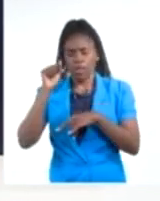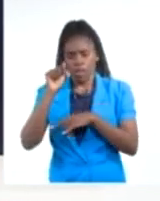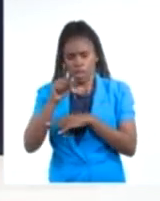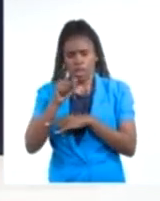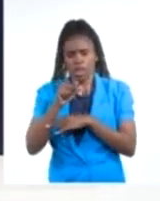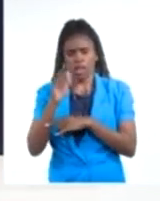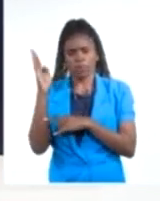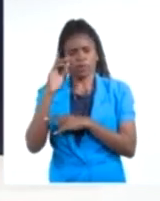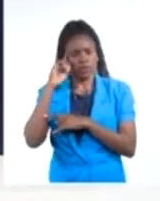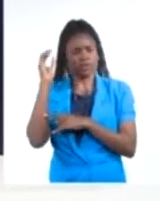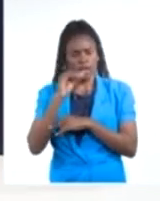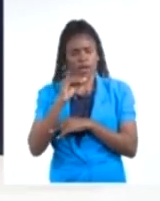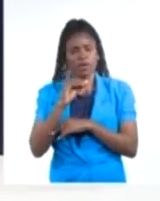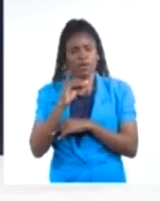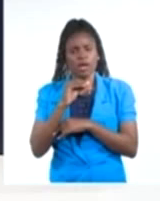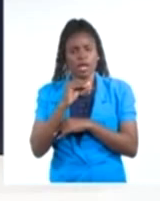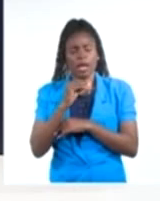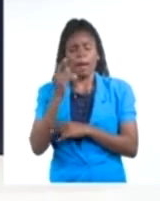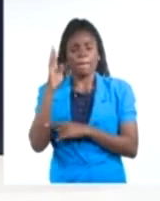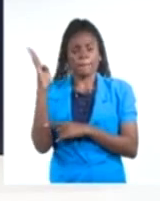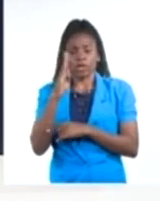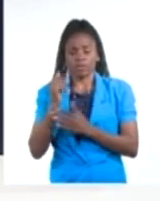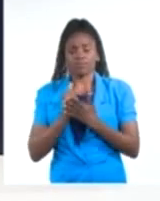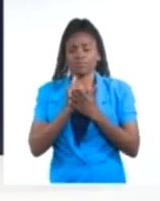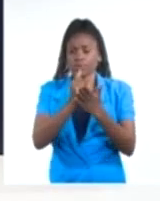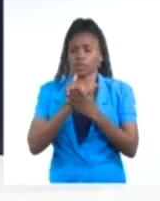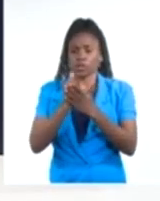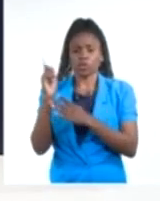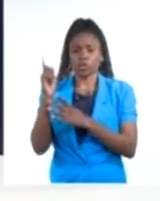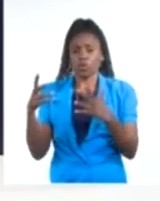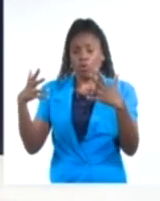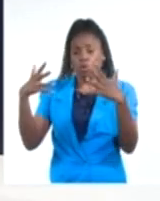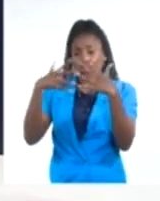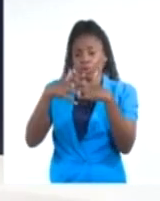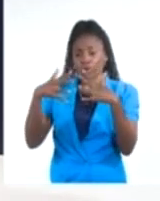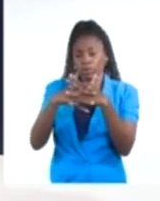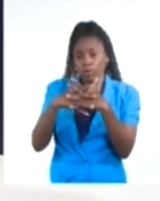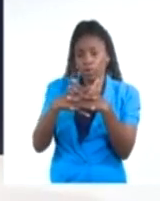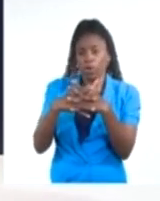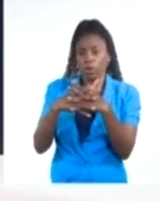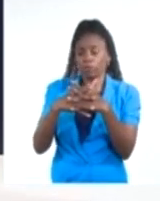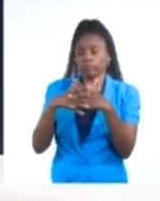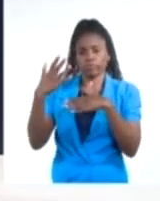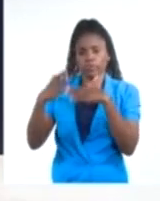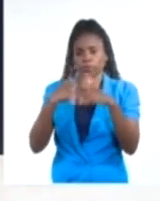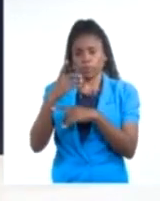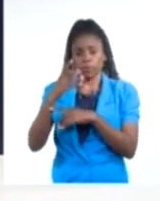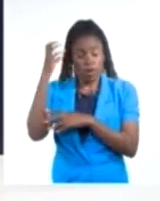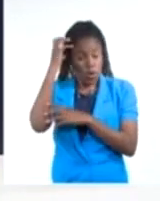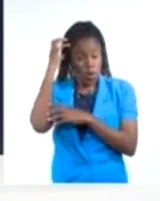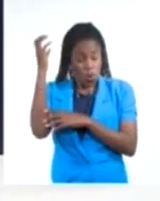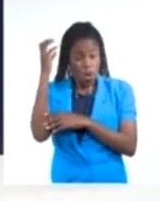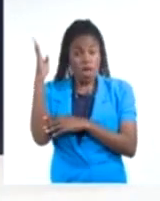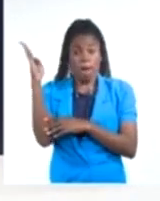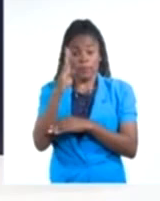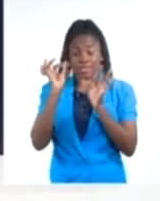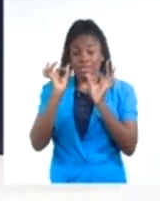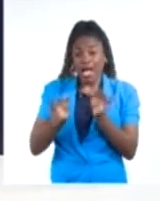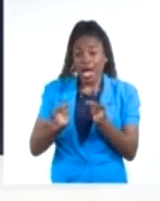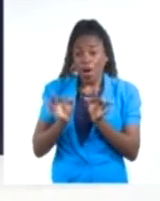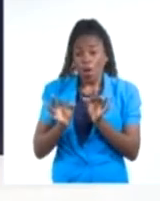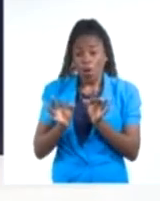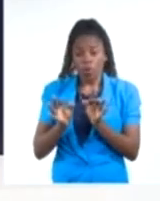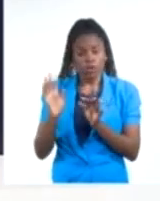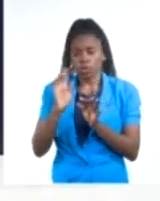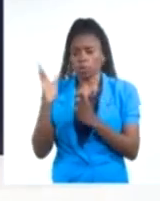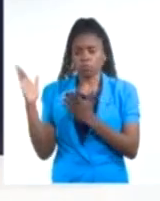propone una relación de colaboración, pero no una relación de la callo, y que con el gobierno brasileño actual no será